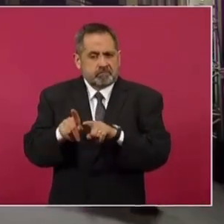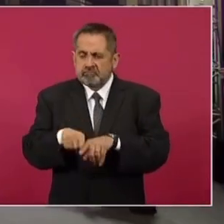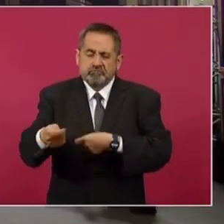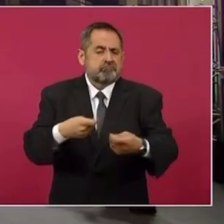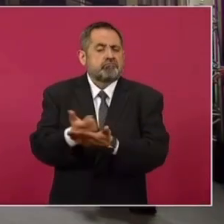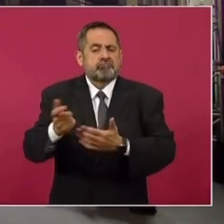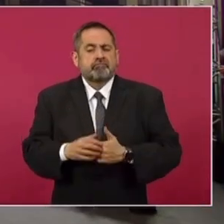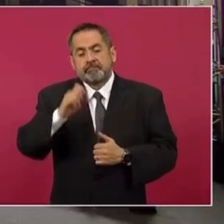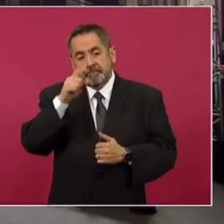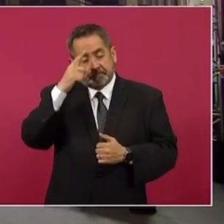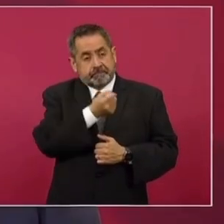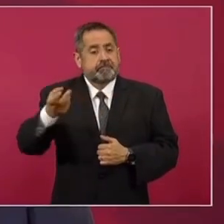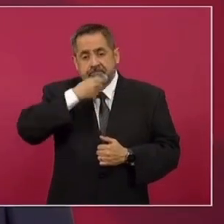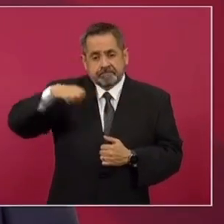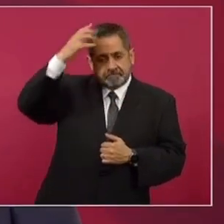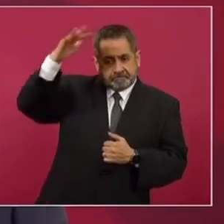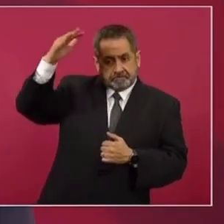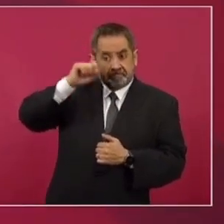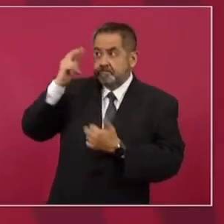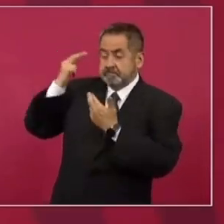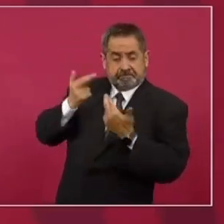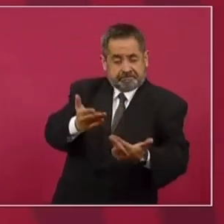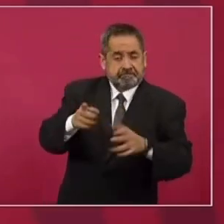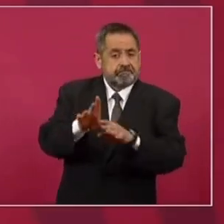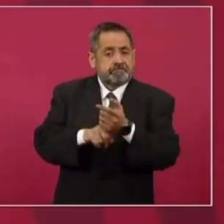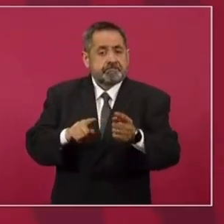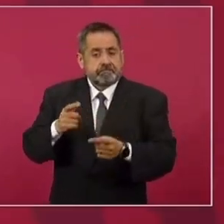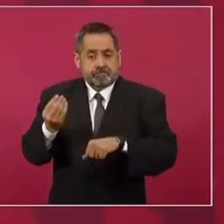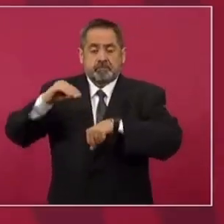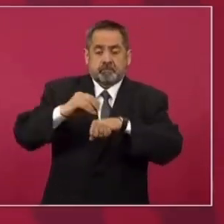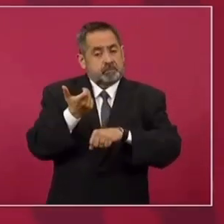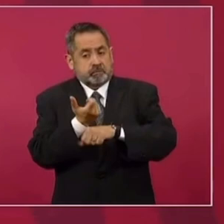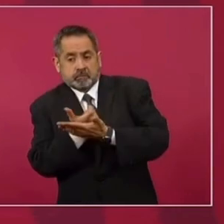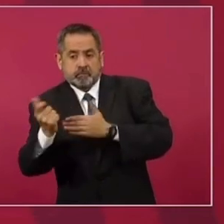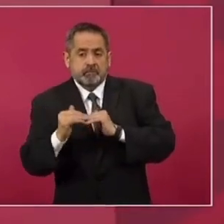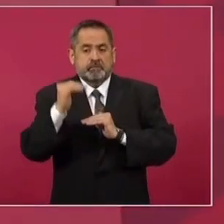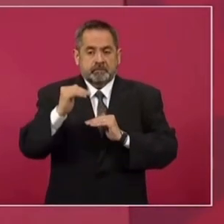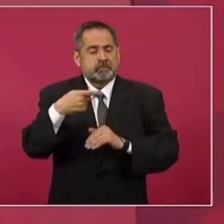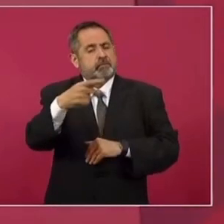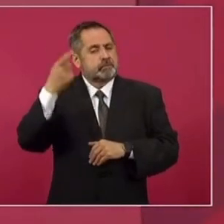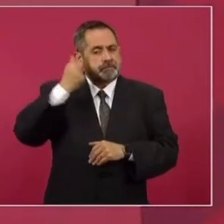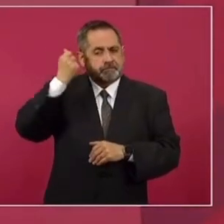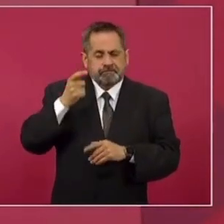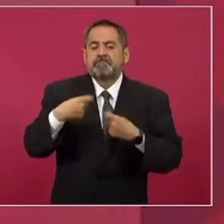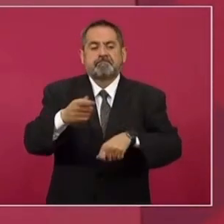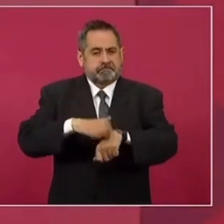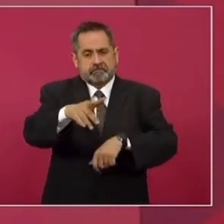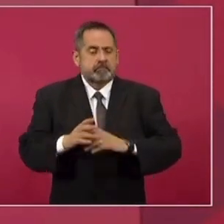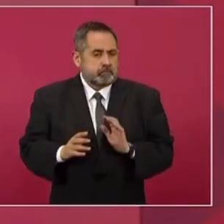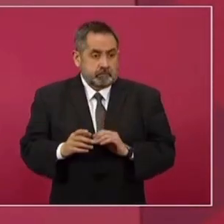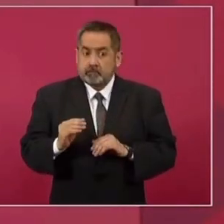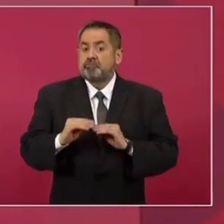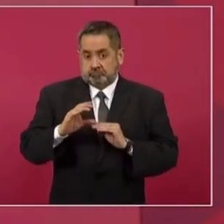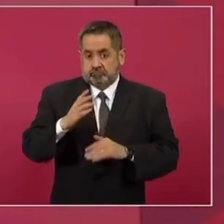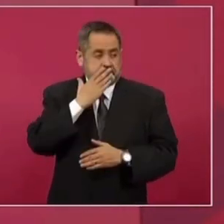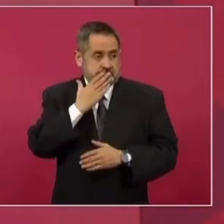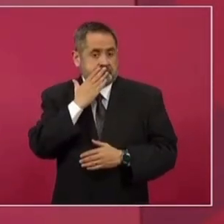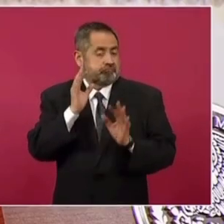para los adultos mayores de los Reyes les traen un aumento en la pensión considerable,